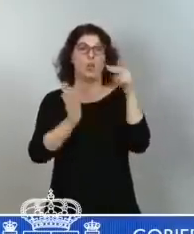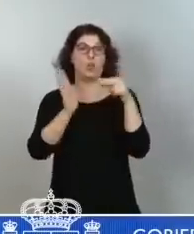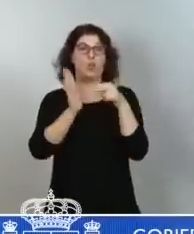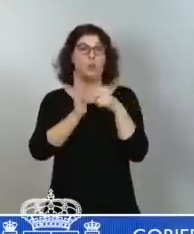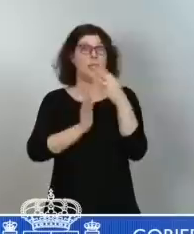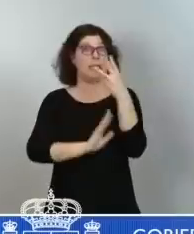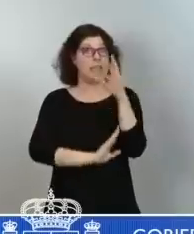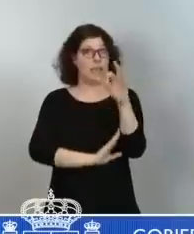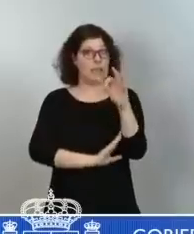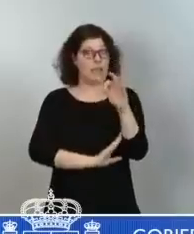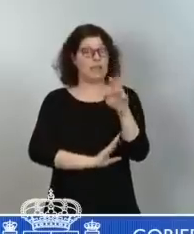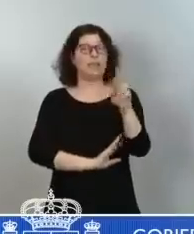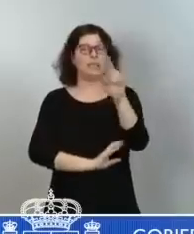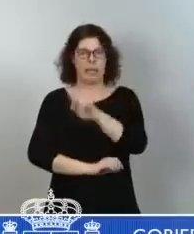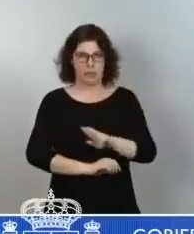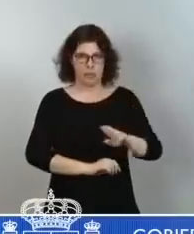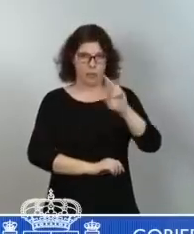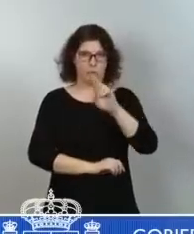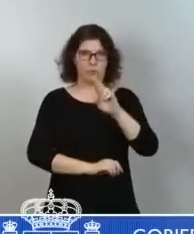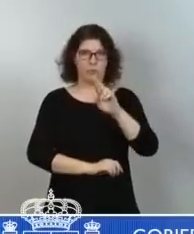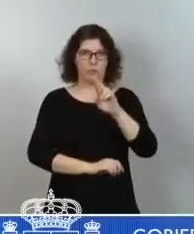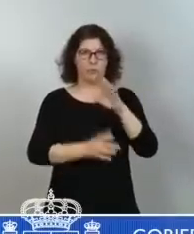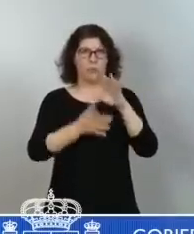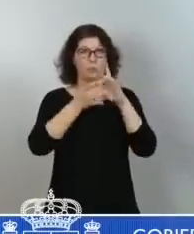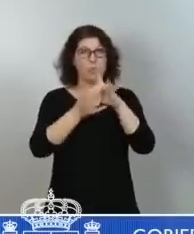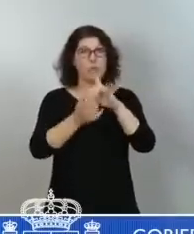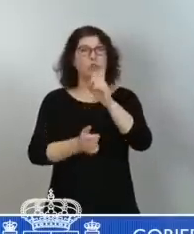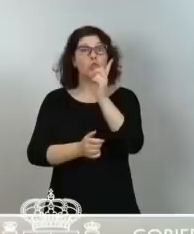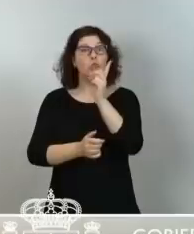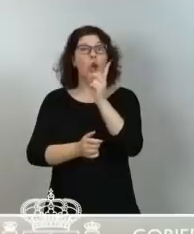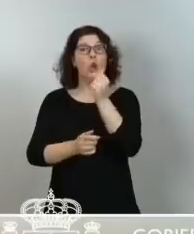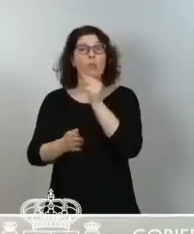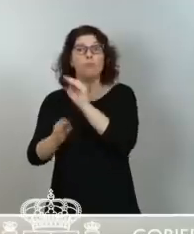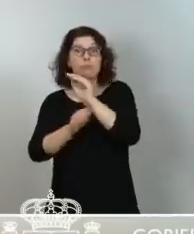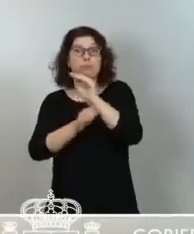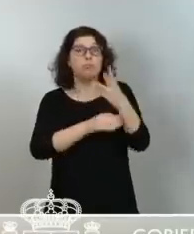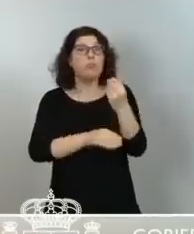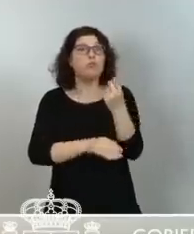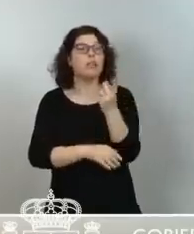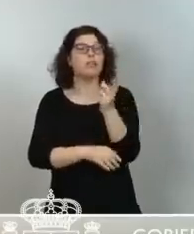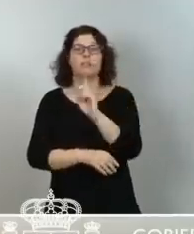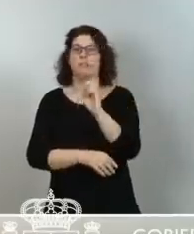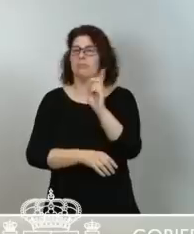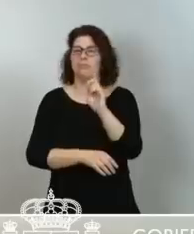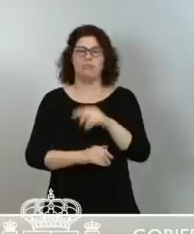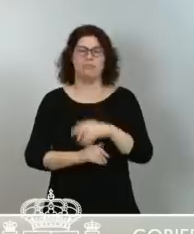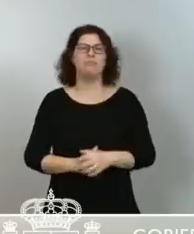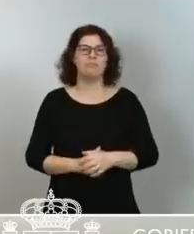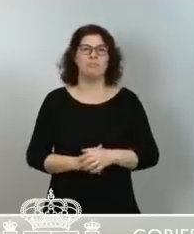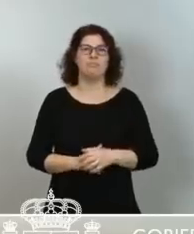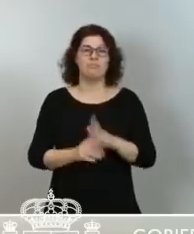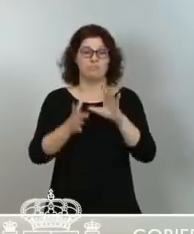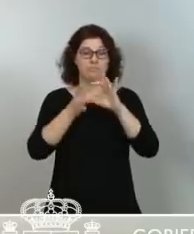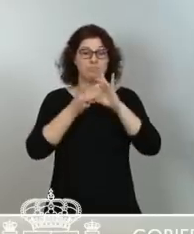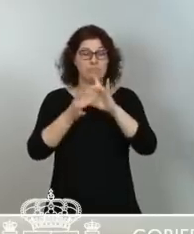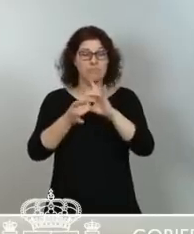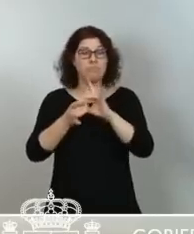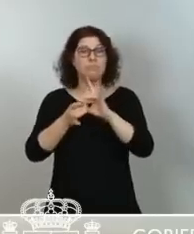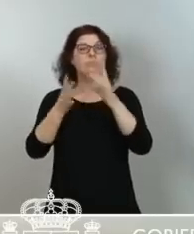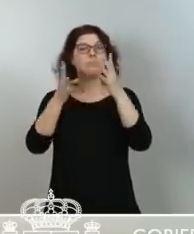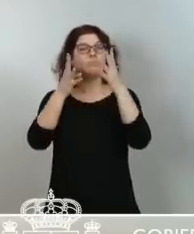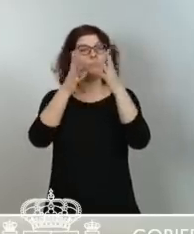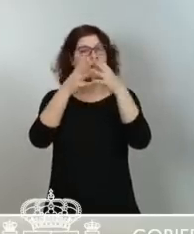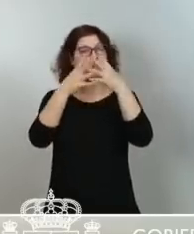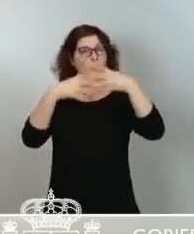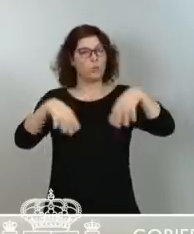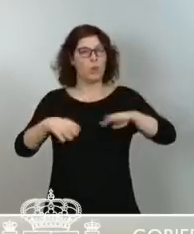solamente con repartir muchas ayudas, tiene que ver con contar con una estructura productiva que sea la base de